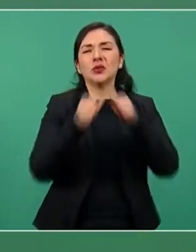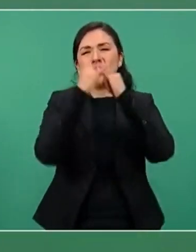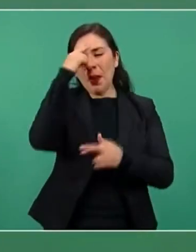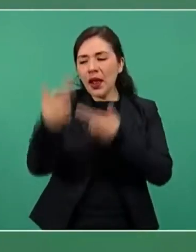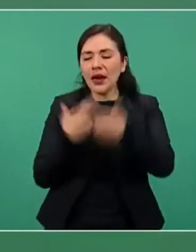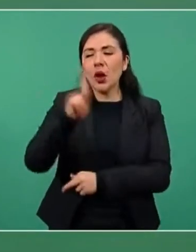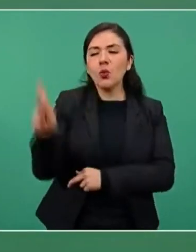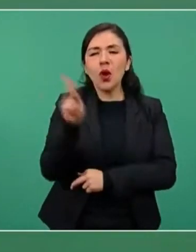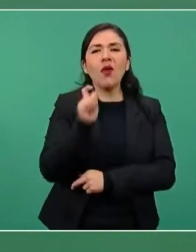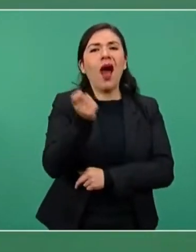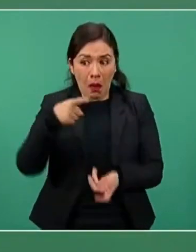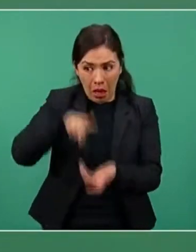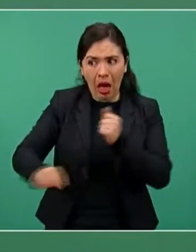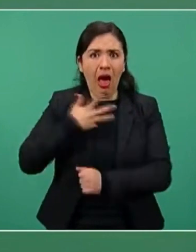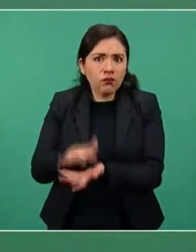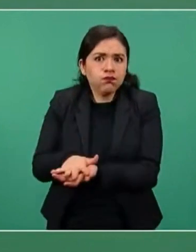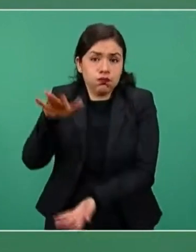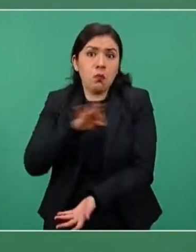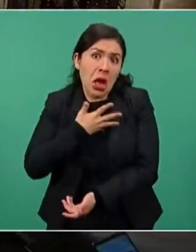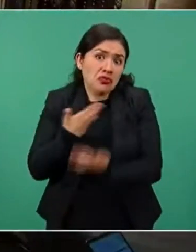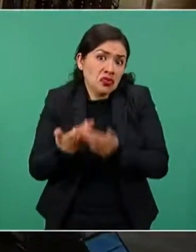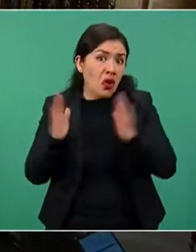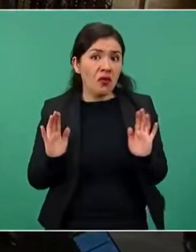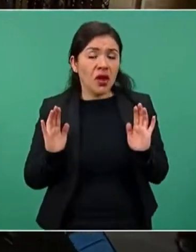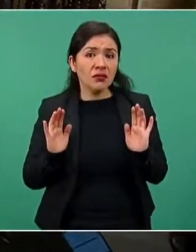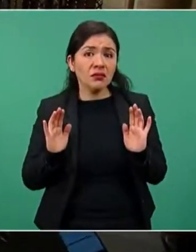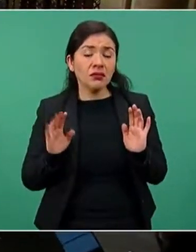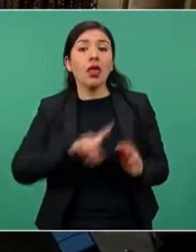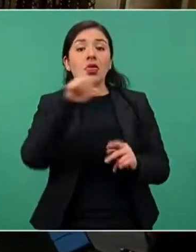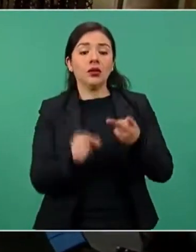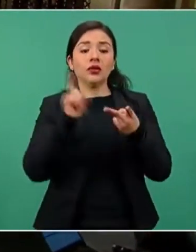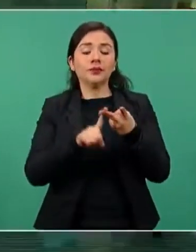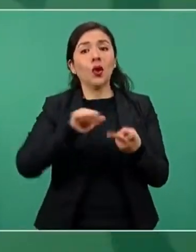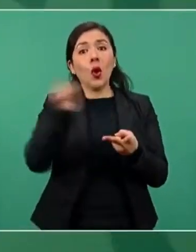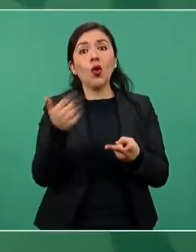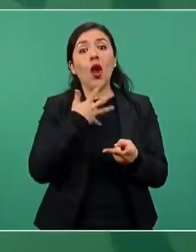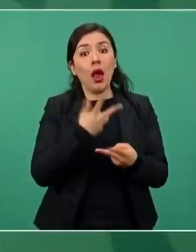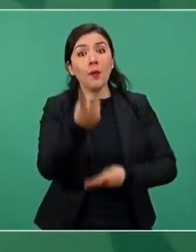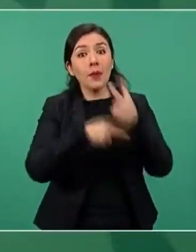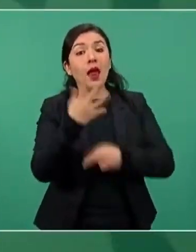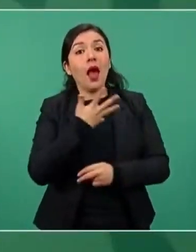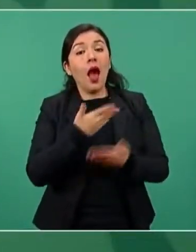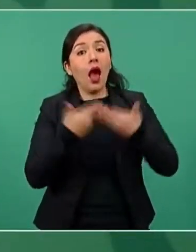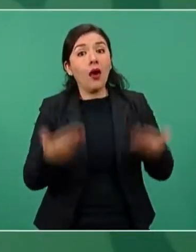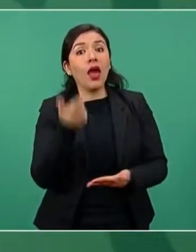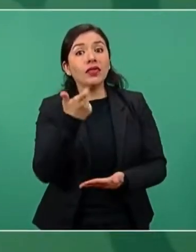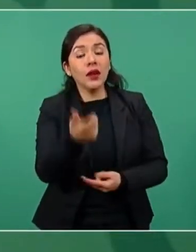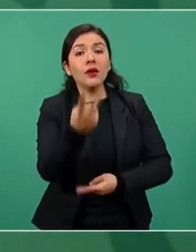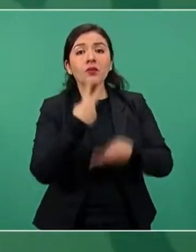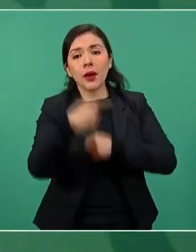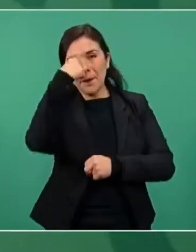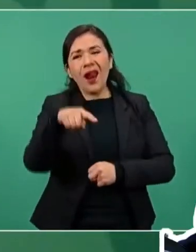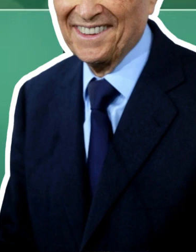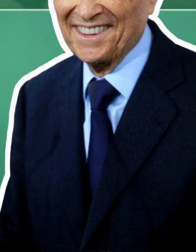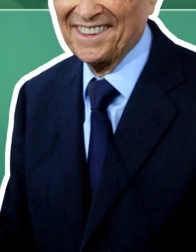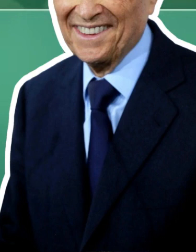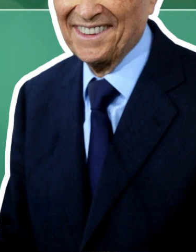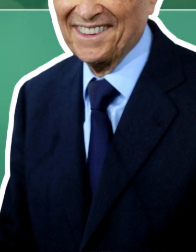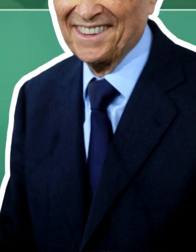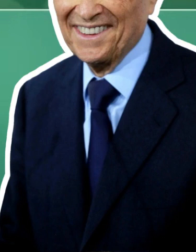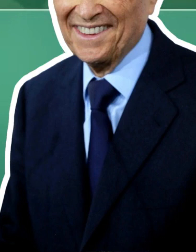de ahí pueda salir algo. Y luego también está cayendo mucho dinero de las extorsiones.